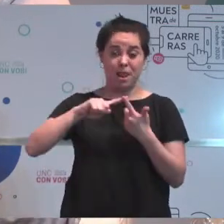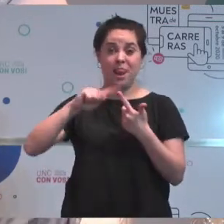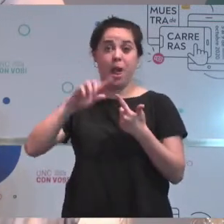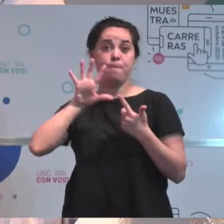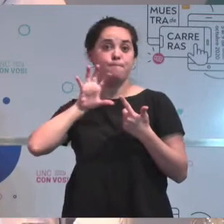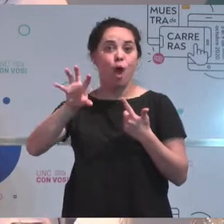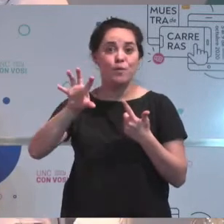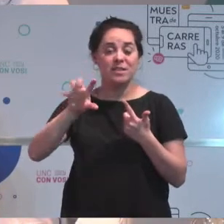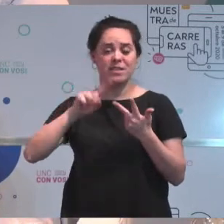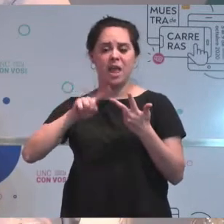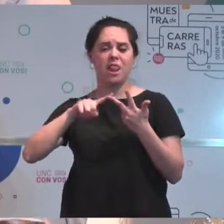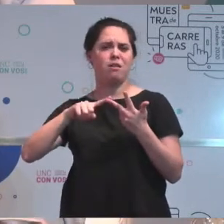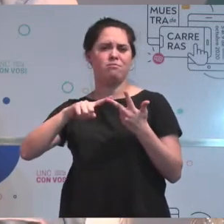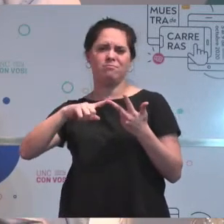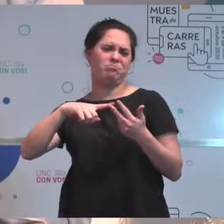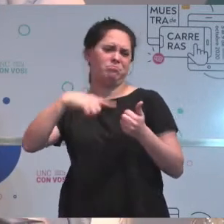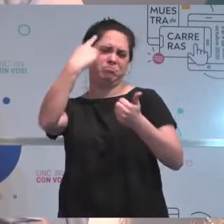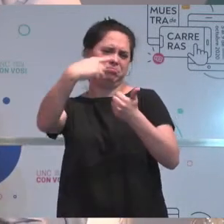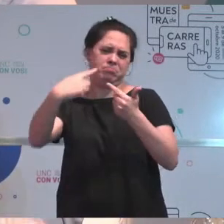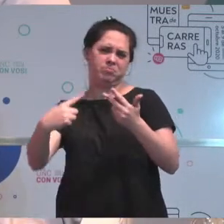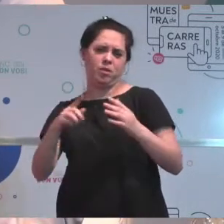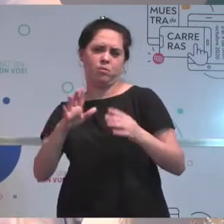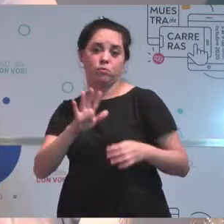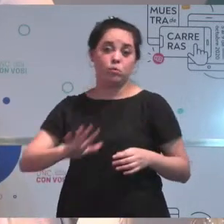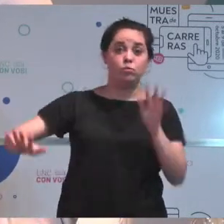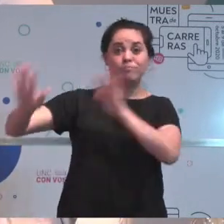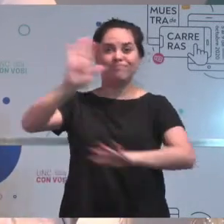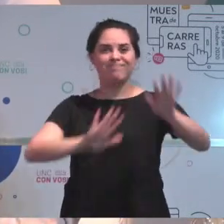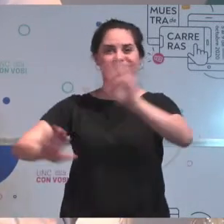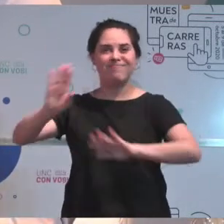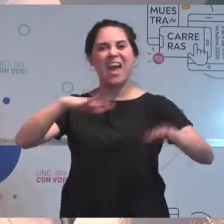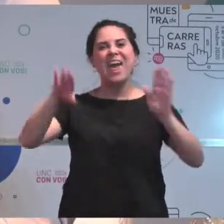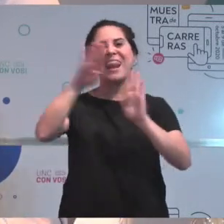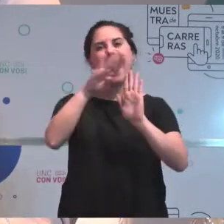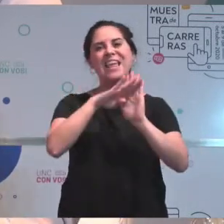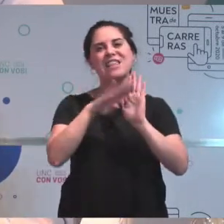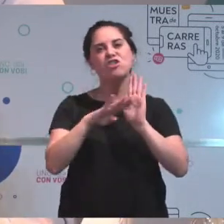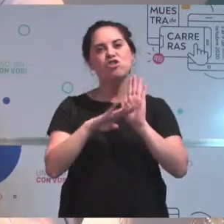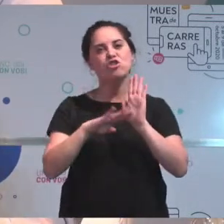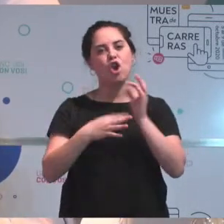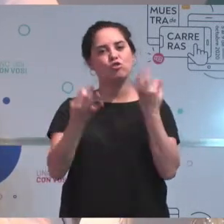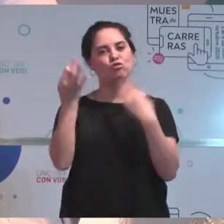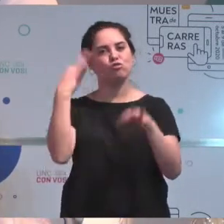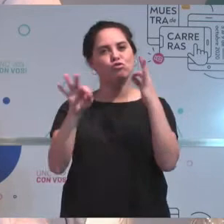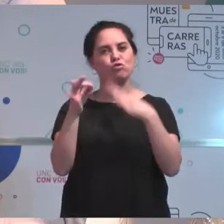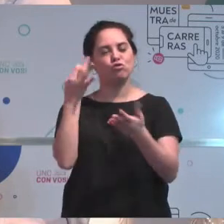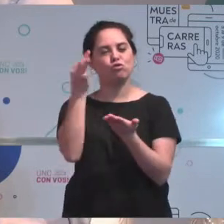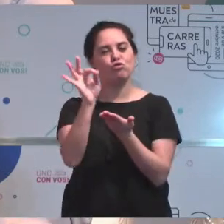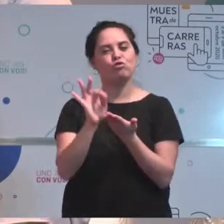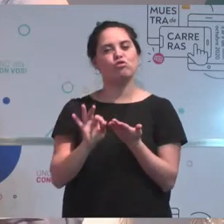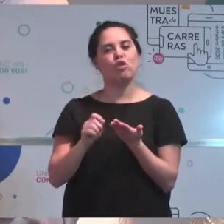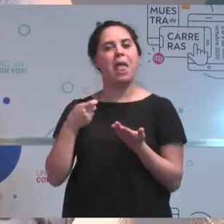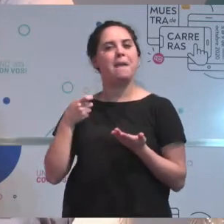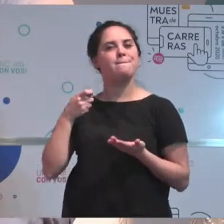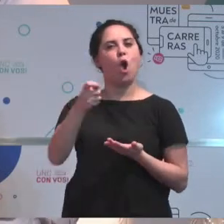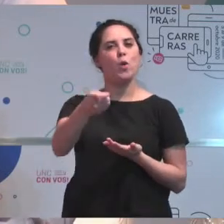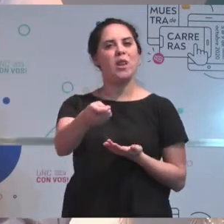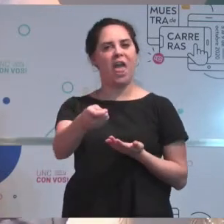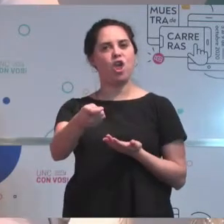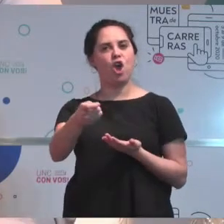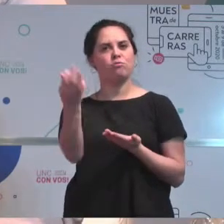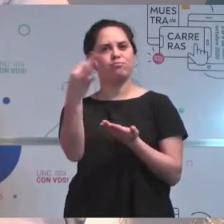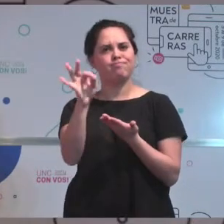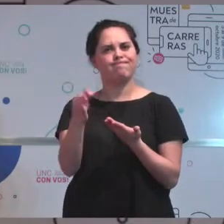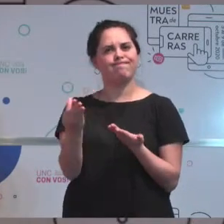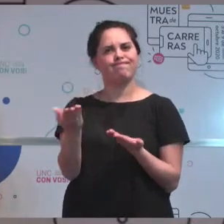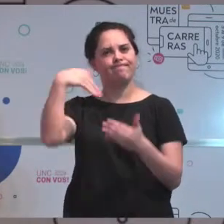analizando cómo están conformados y funcionando los registros inmobiliarios. Bien. Y en